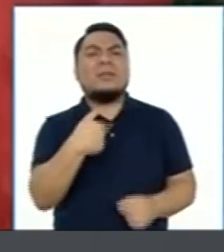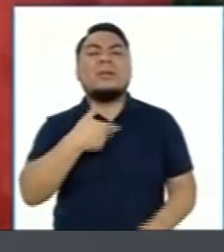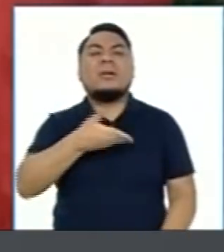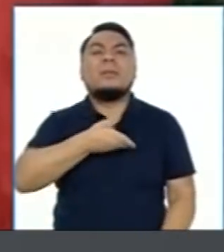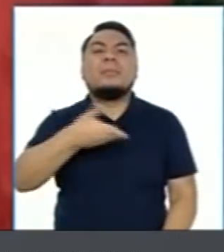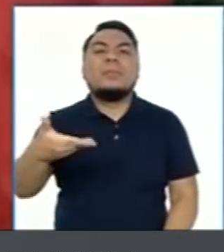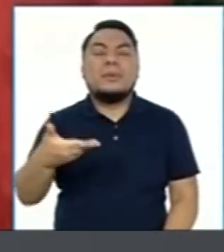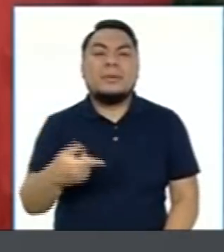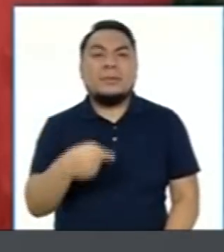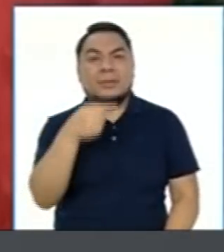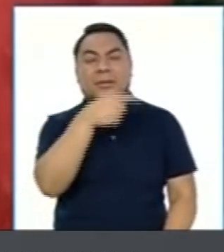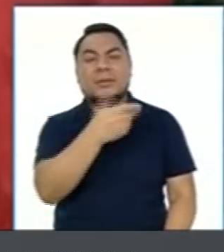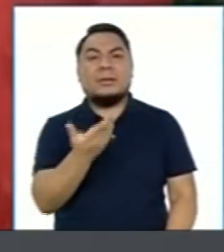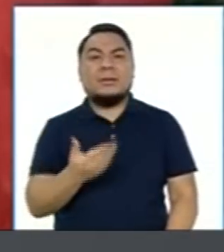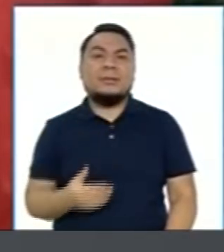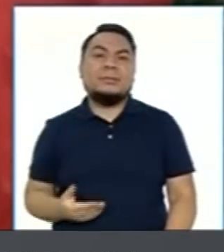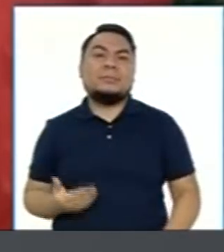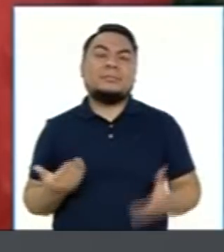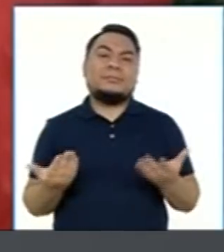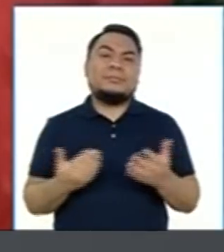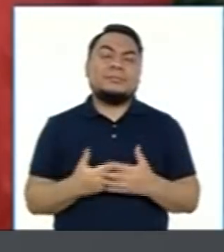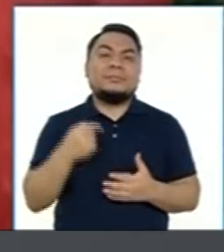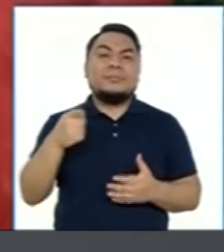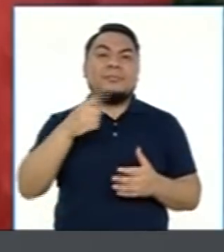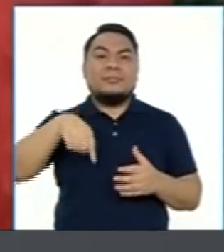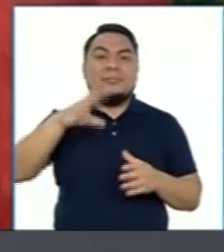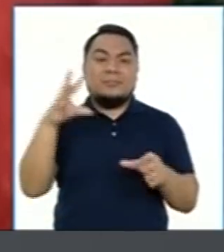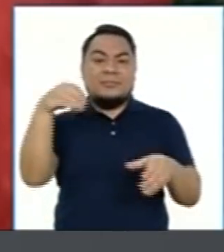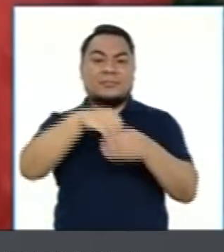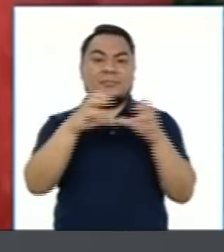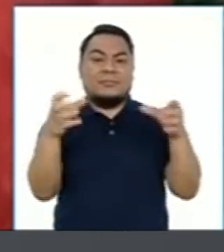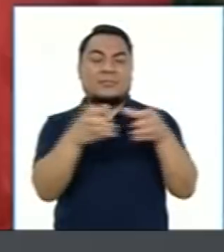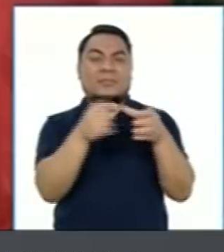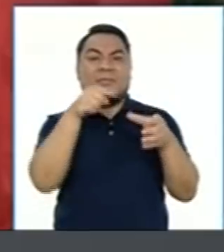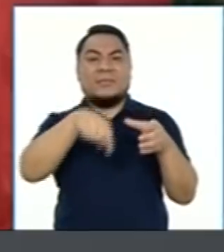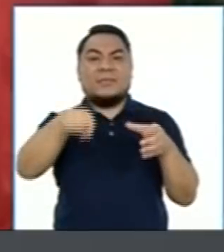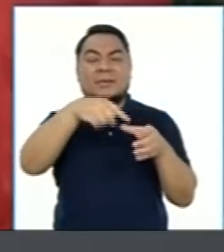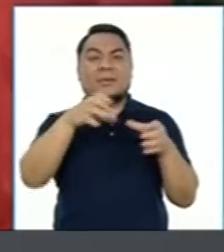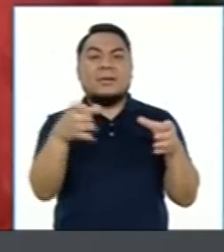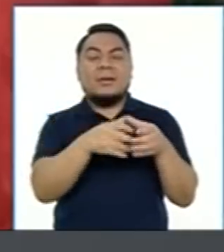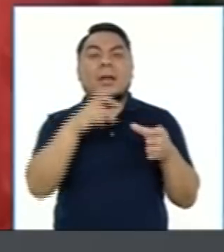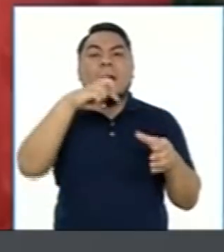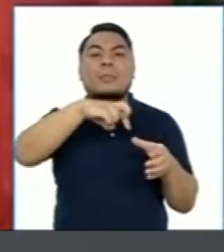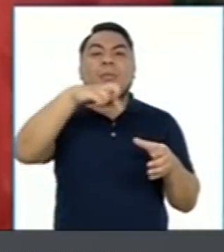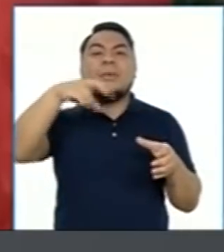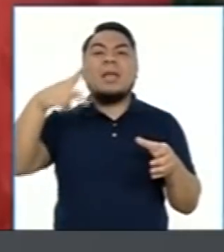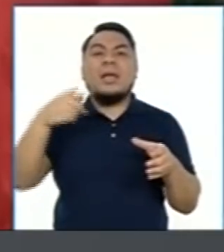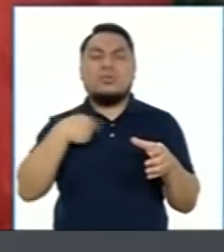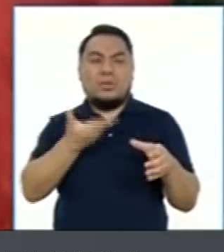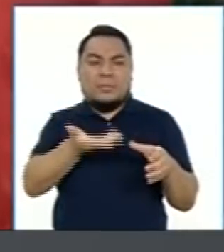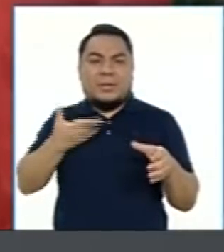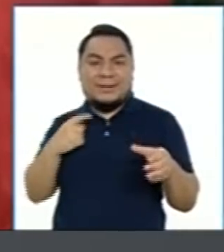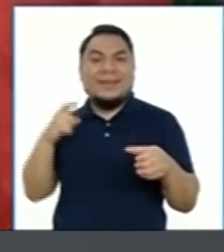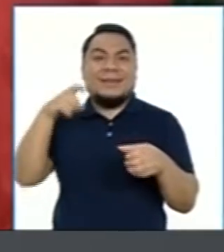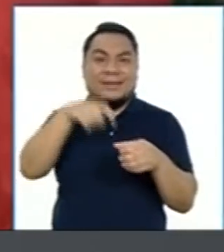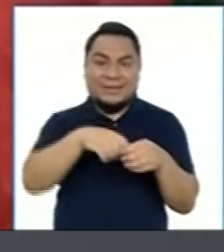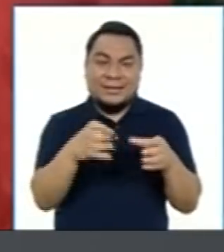invitado a la plancha del presidente Pedro Pablo Kuczynski,